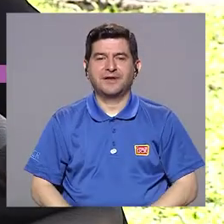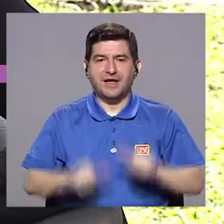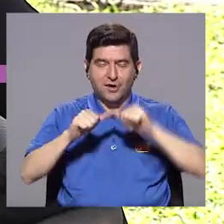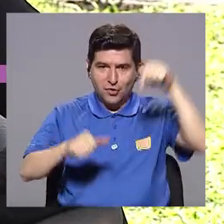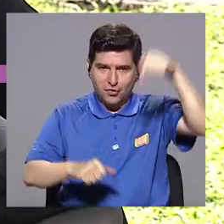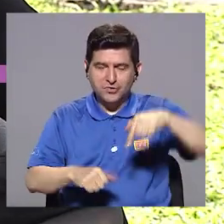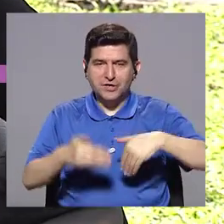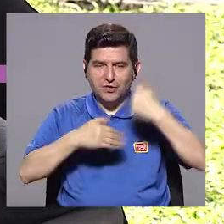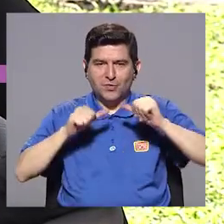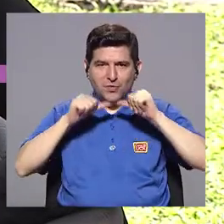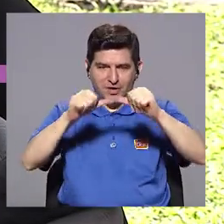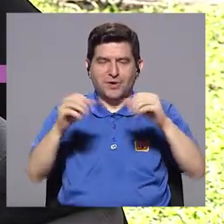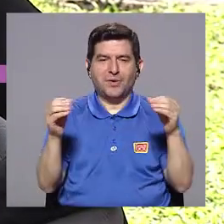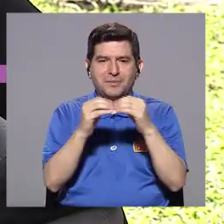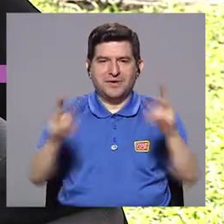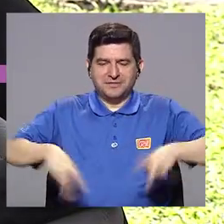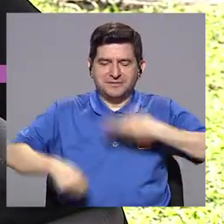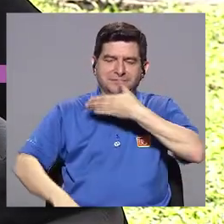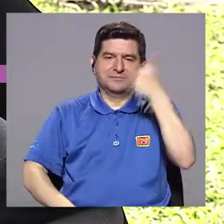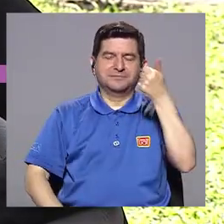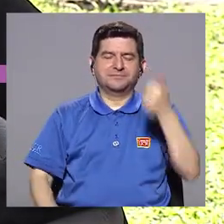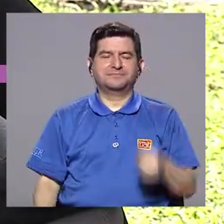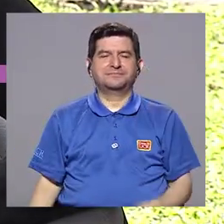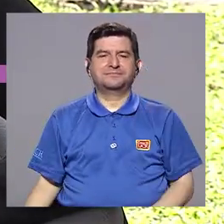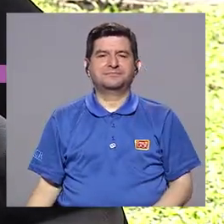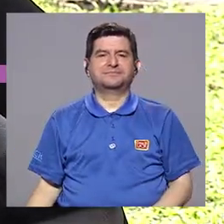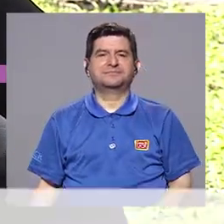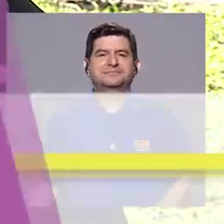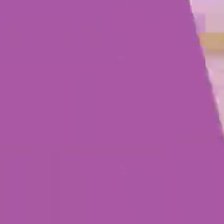Quédese con nosotros y ya regresamos con más de Vivir Mejor.